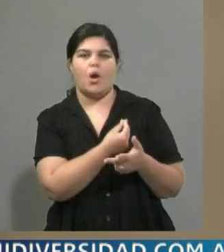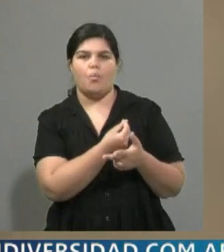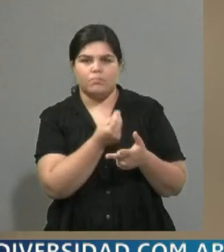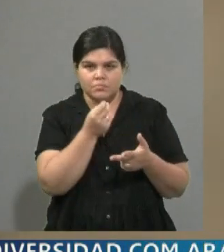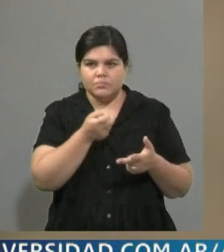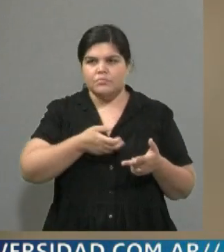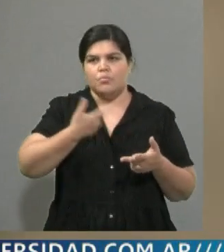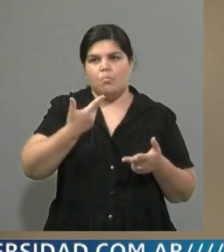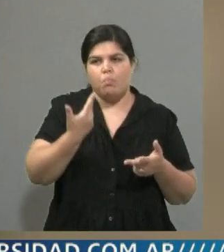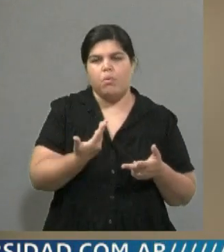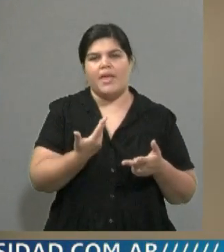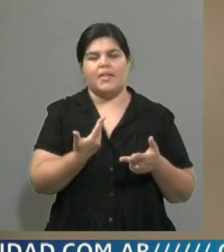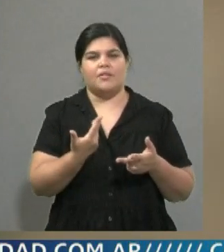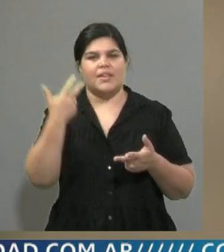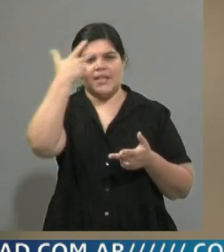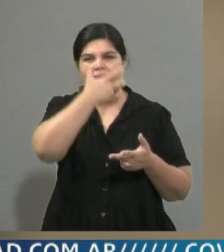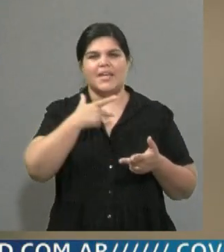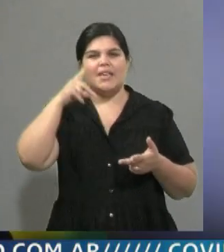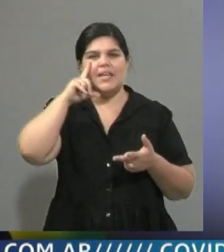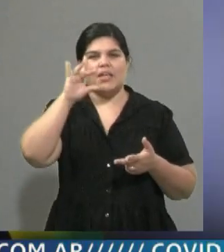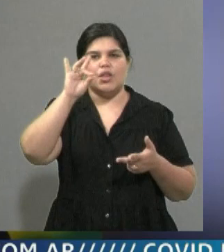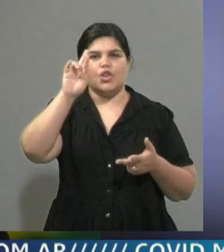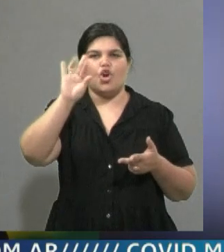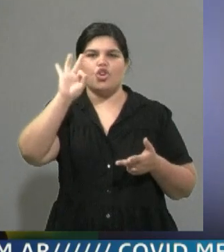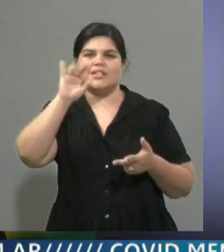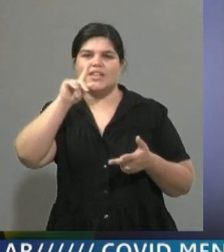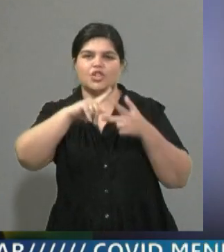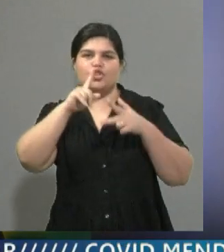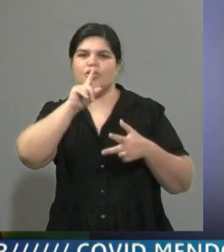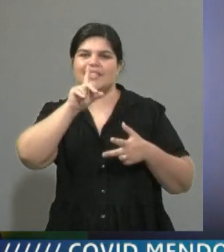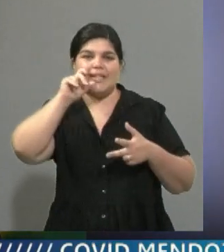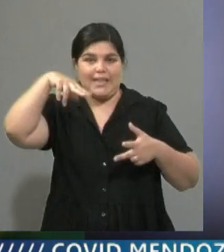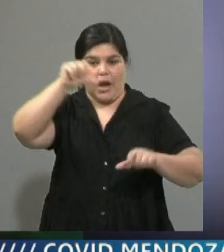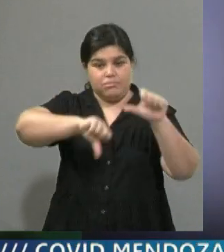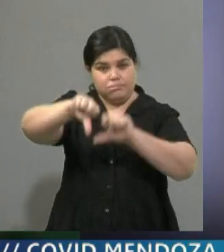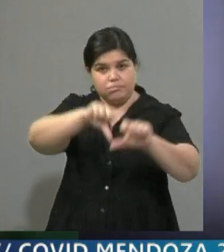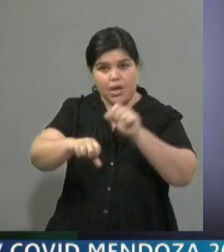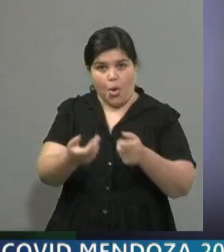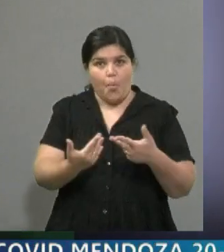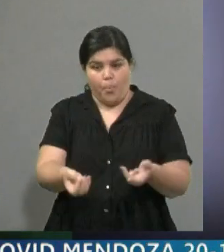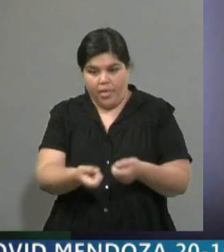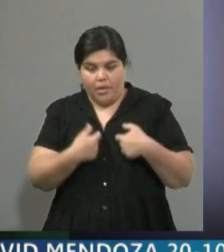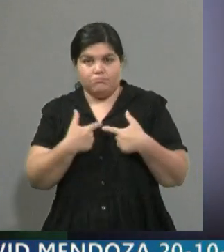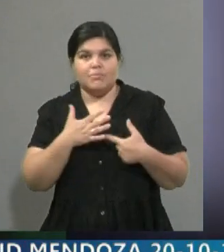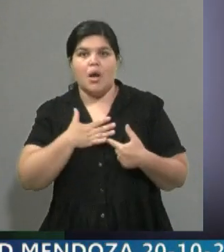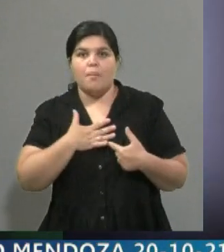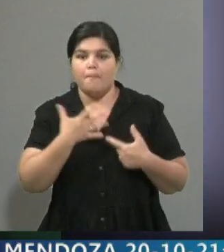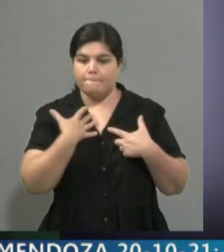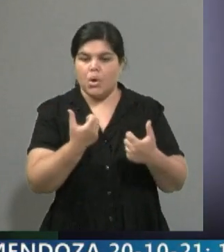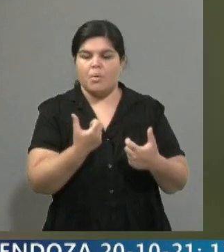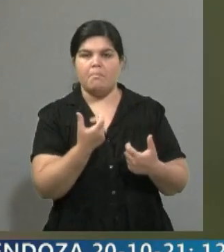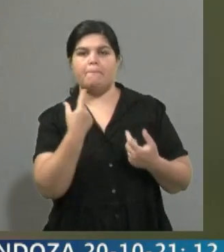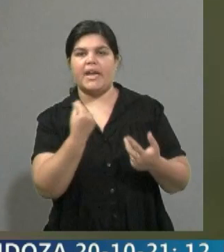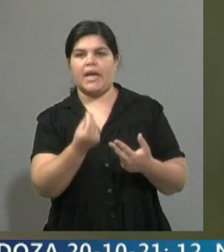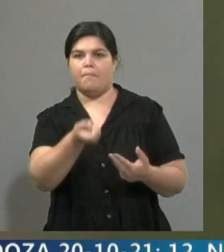salir de la enfermedad o evitar contagiarse. Bueno, todas estas cuestiones, estas políticas tomadas por Jair Bolsonaro son